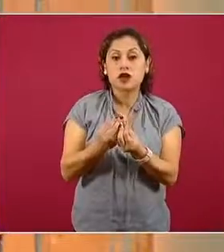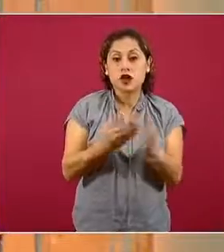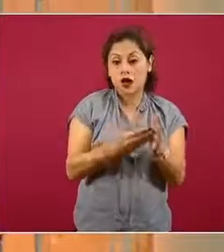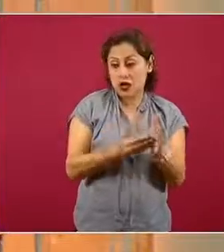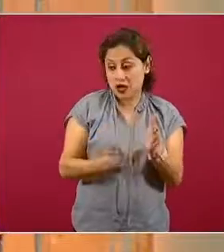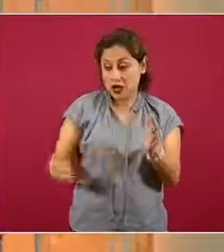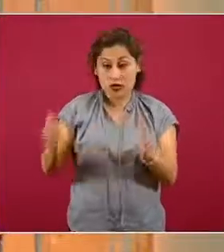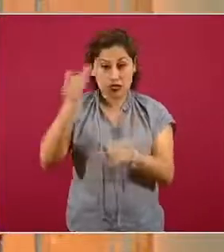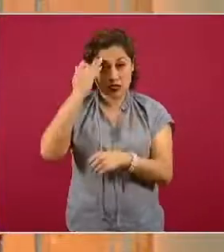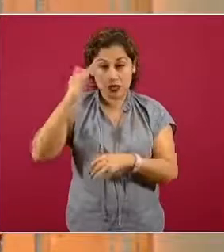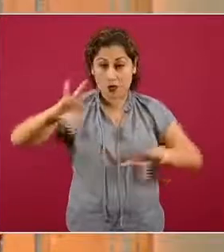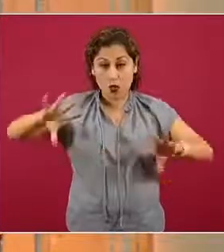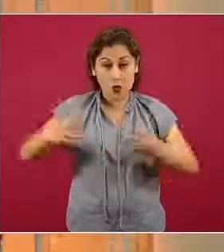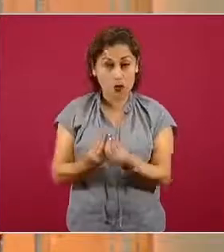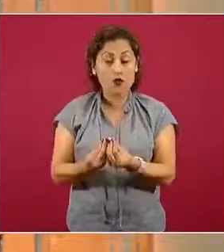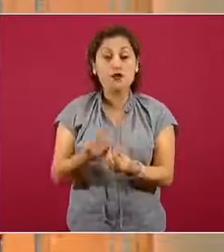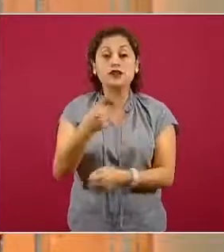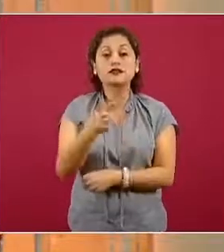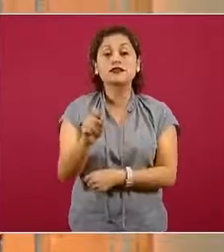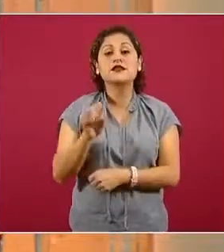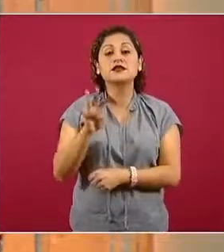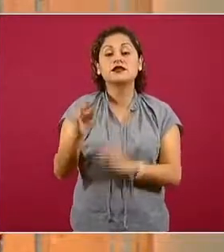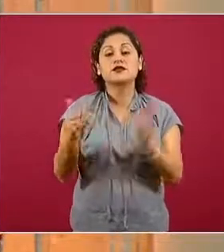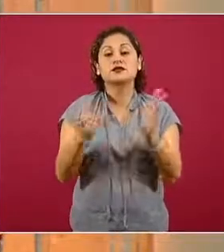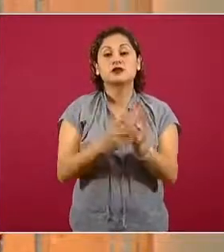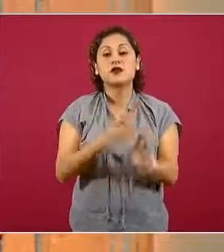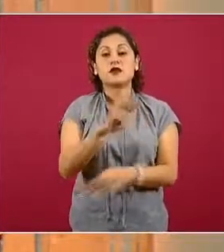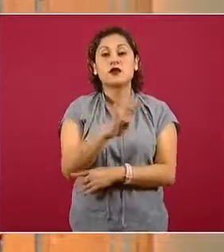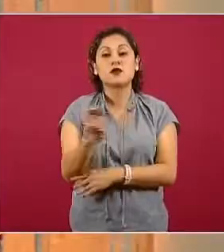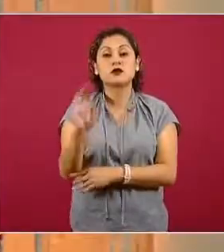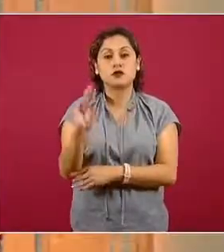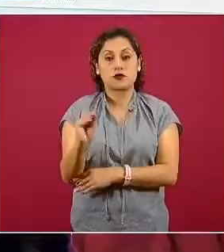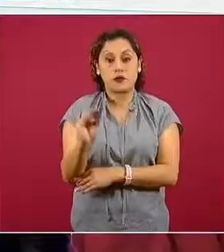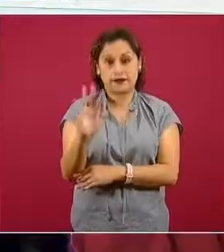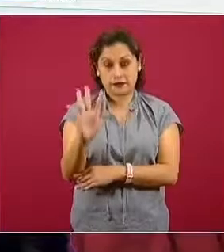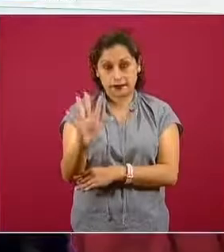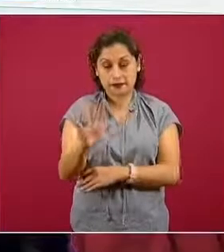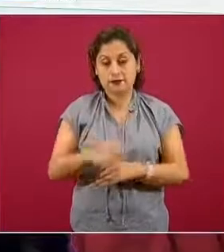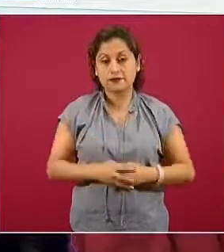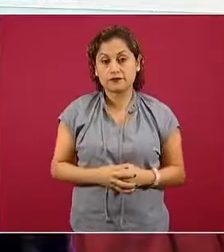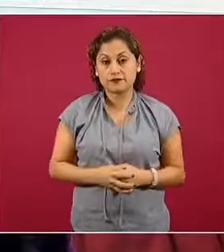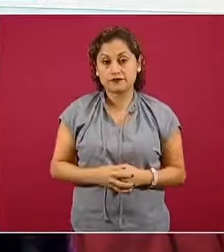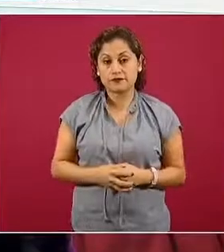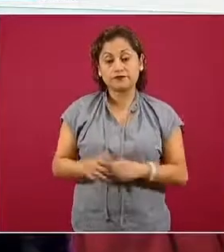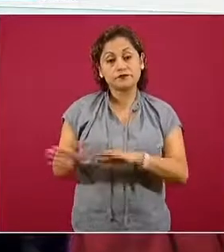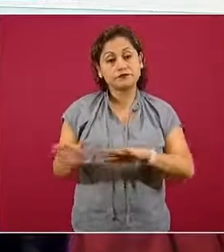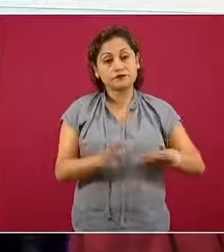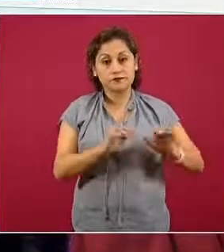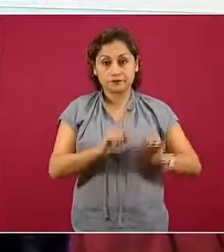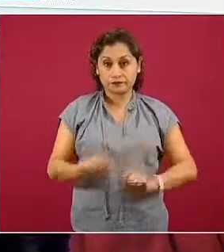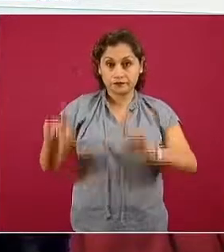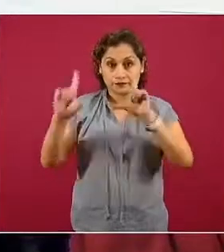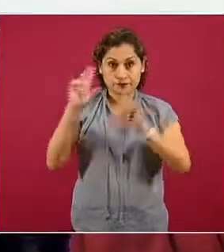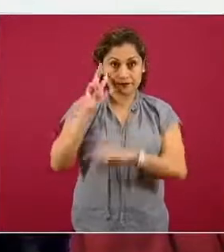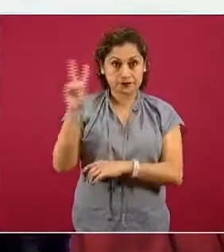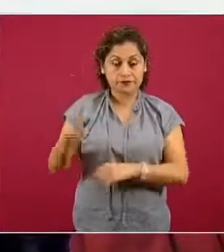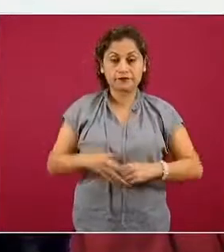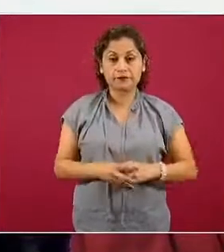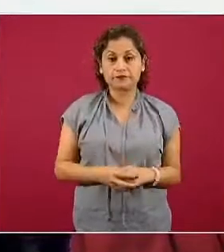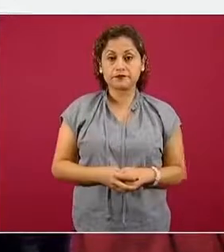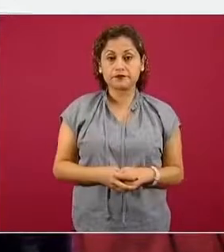año de la epidemia 119 mil 495. Si vemos la siguiente diapositiva,